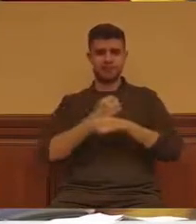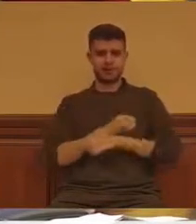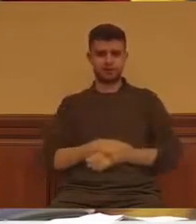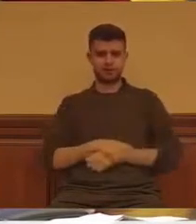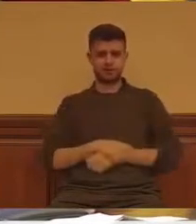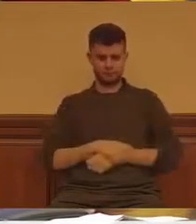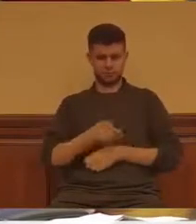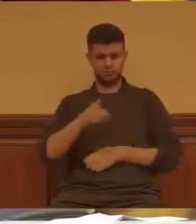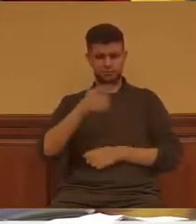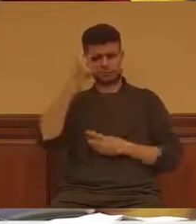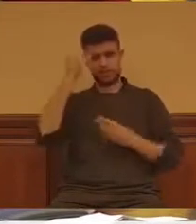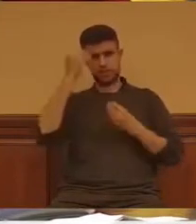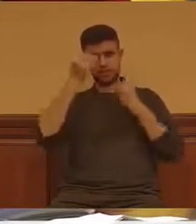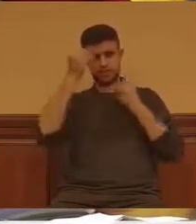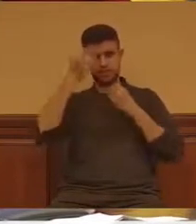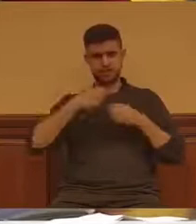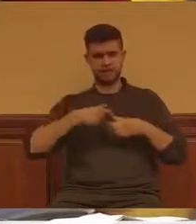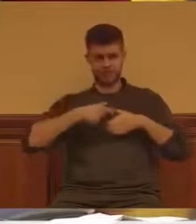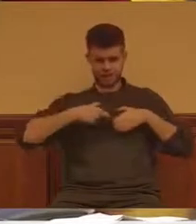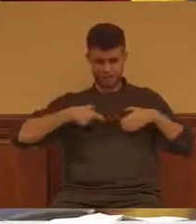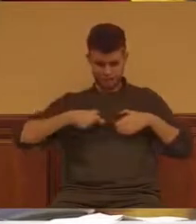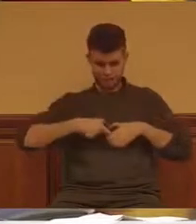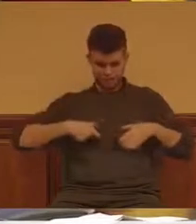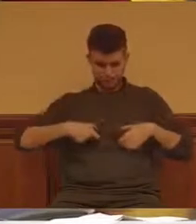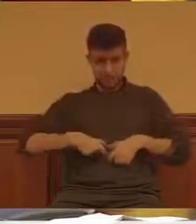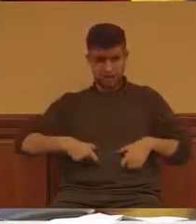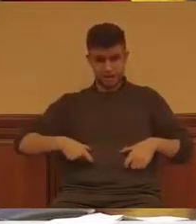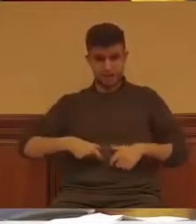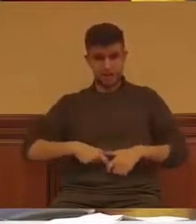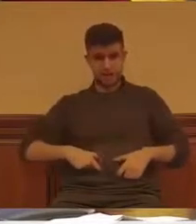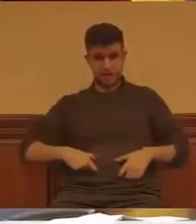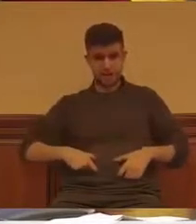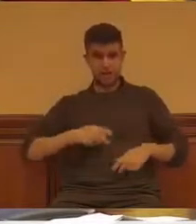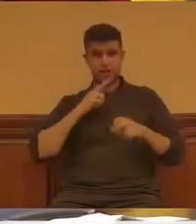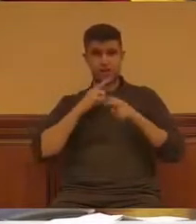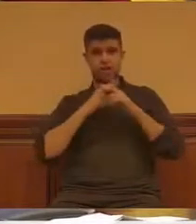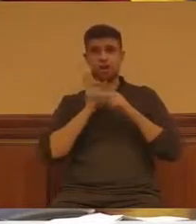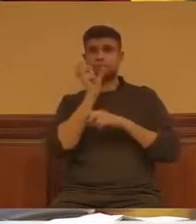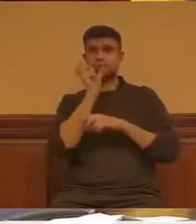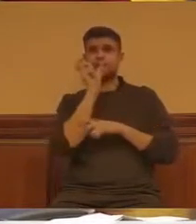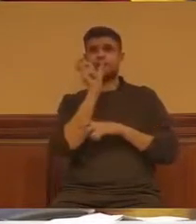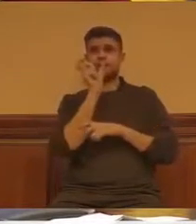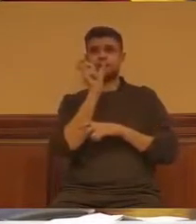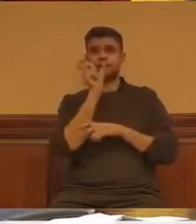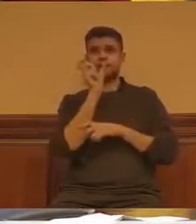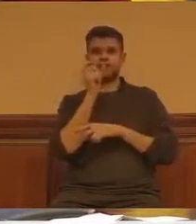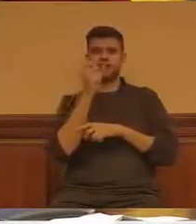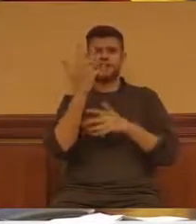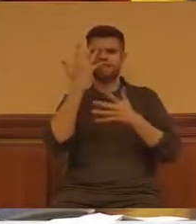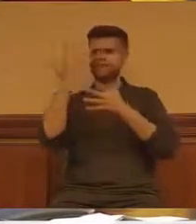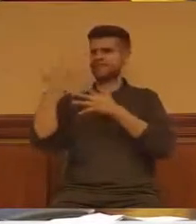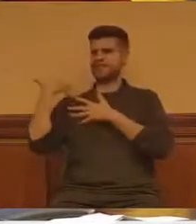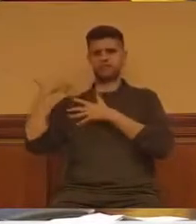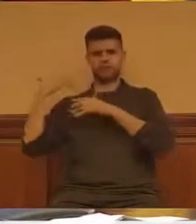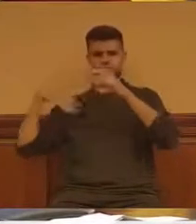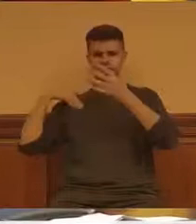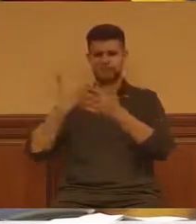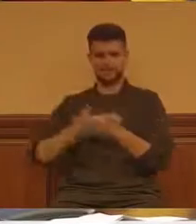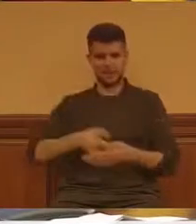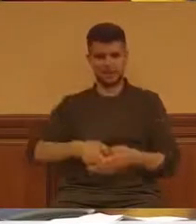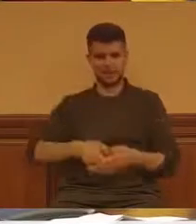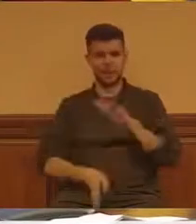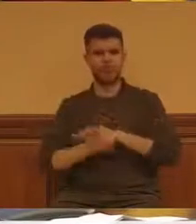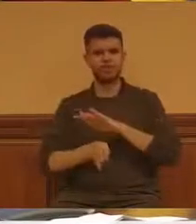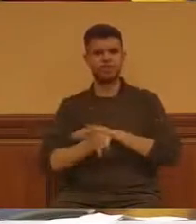esa camiseta y el nombre de ese colectivo siga de rigurosa actualidad. El suicidio,